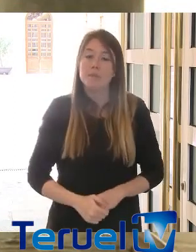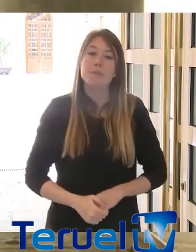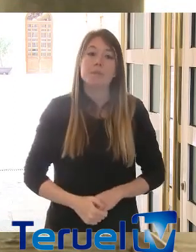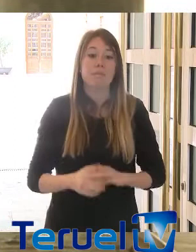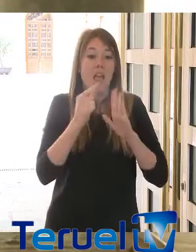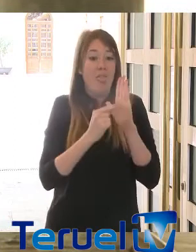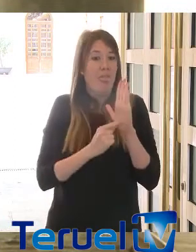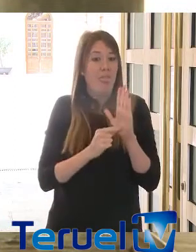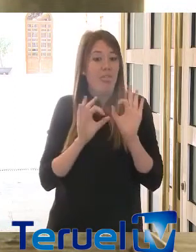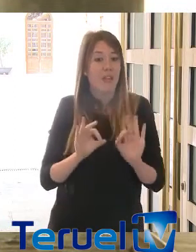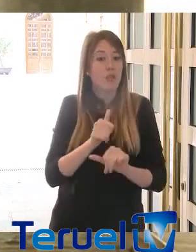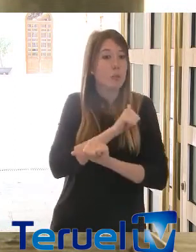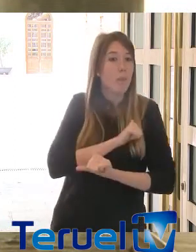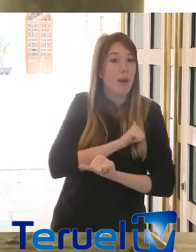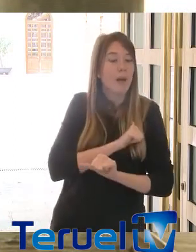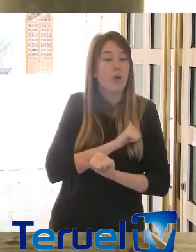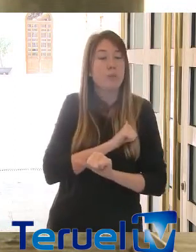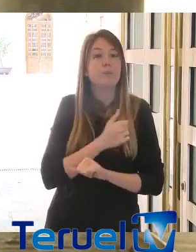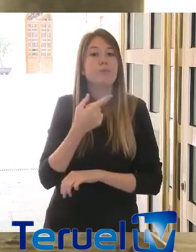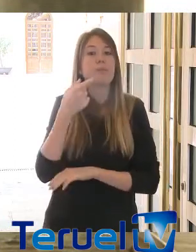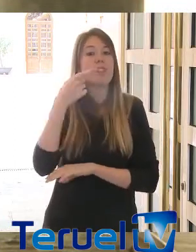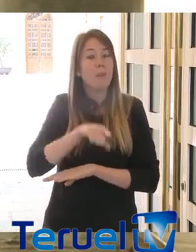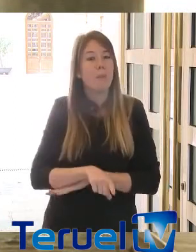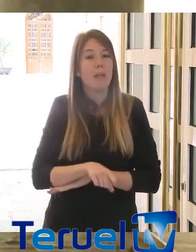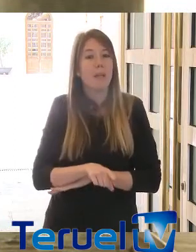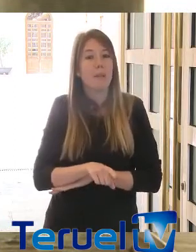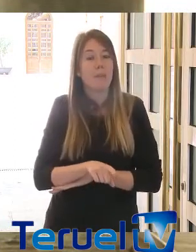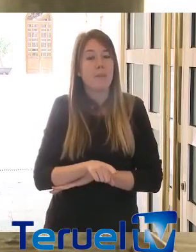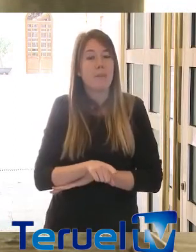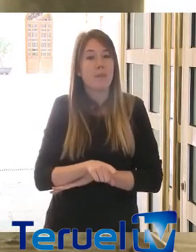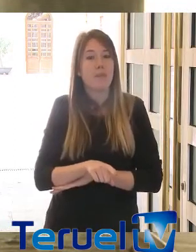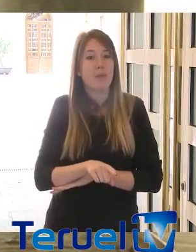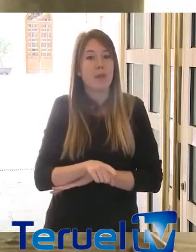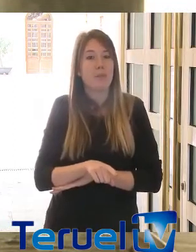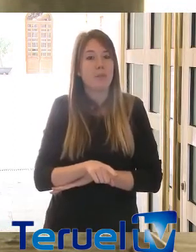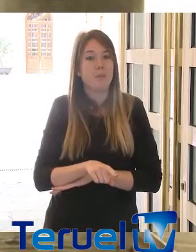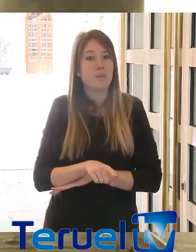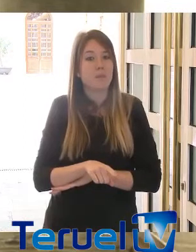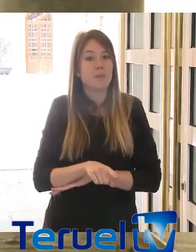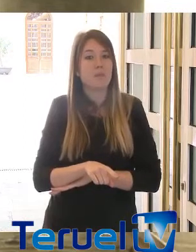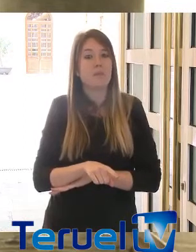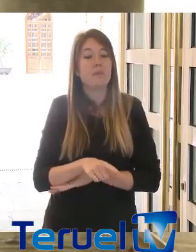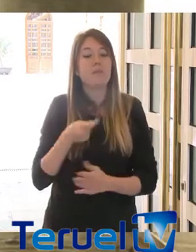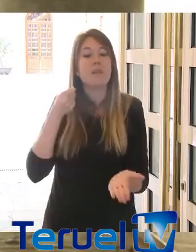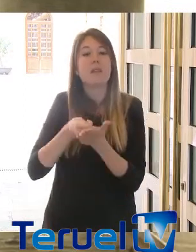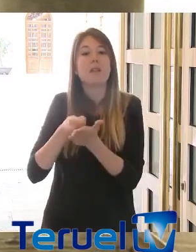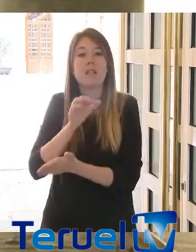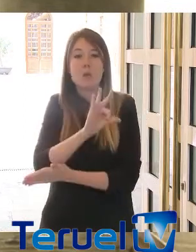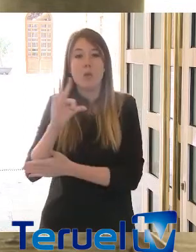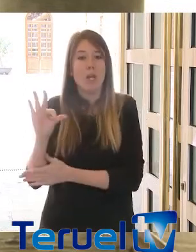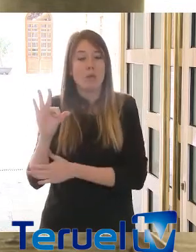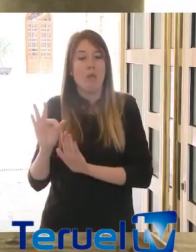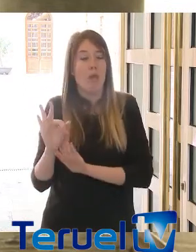tenemos los datos del paro, ahí tenemos la caída también de las afiliaciones a la Seguridad Social, tenemos